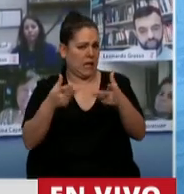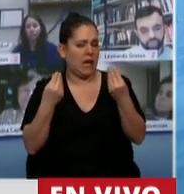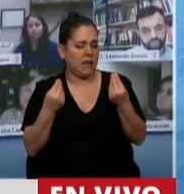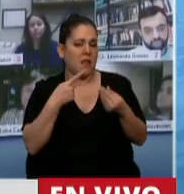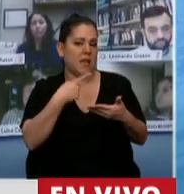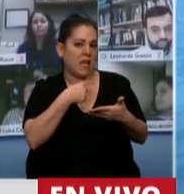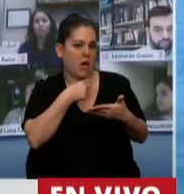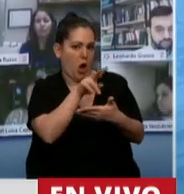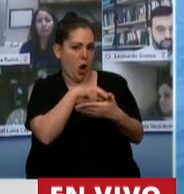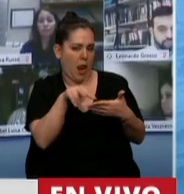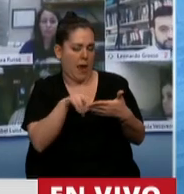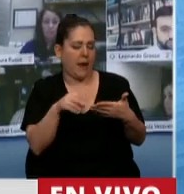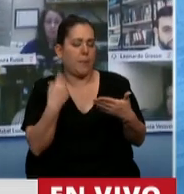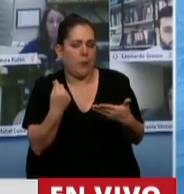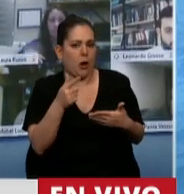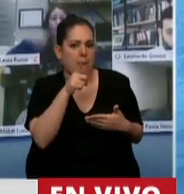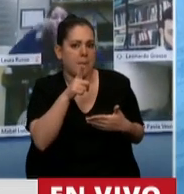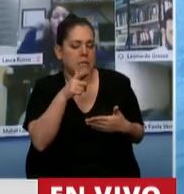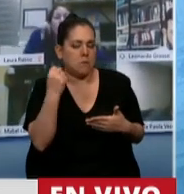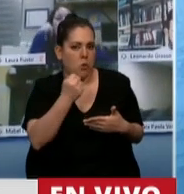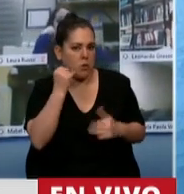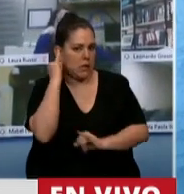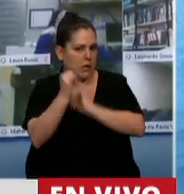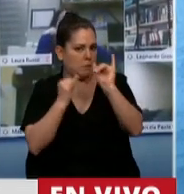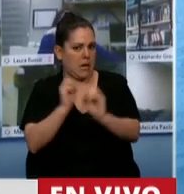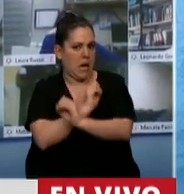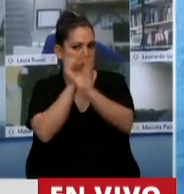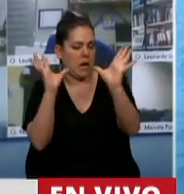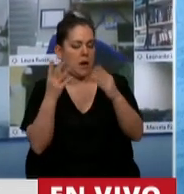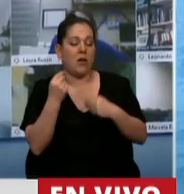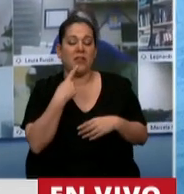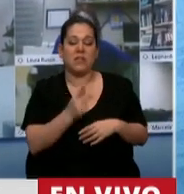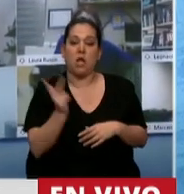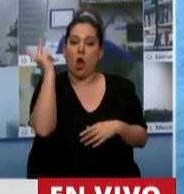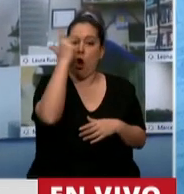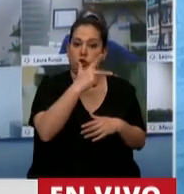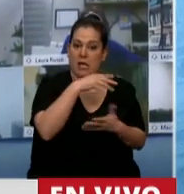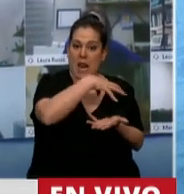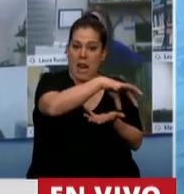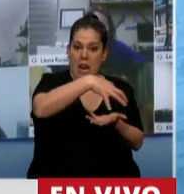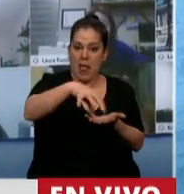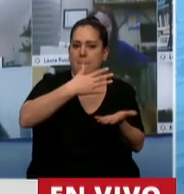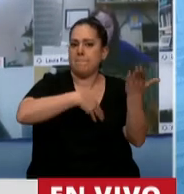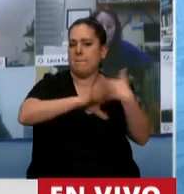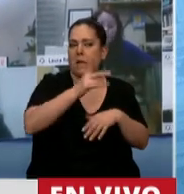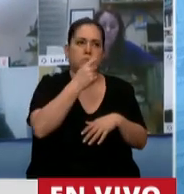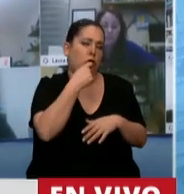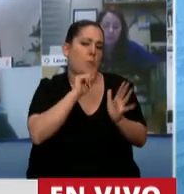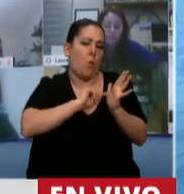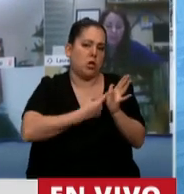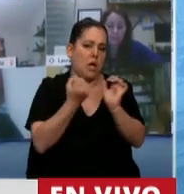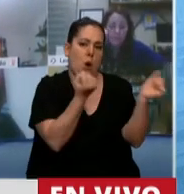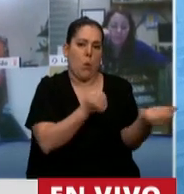se los quiero leer porque me parece muy gráfico, dice, para la hotelería y principalmente la de puntos como Buenos Aires,